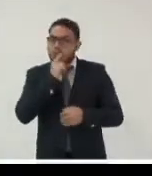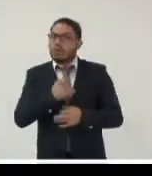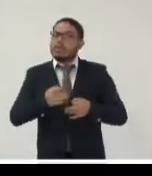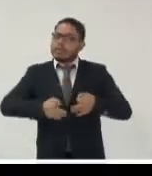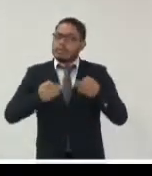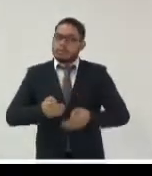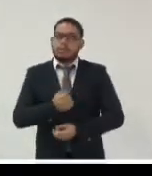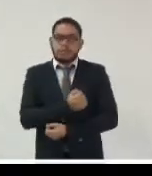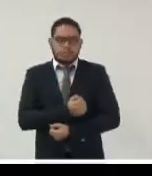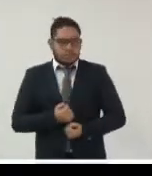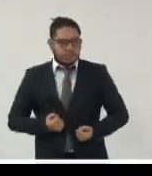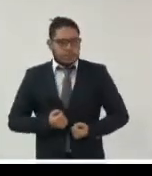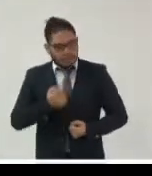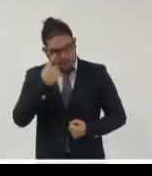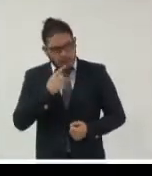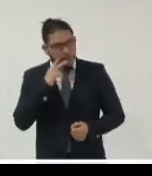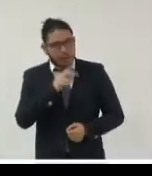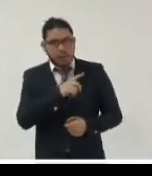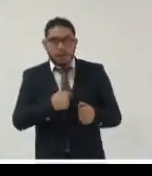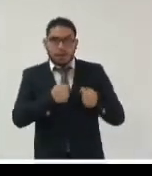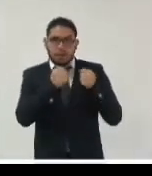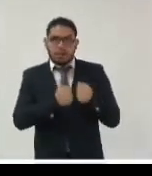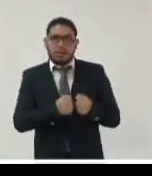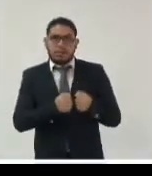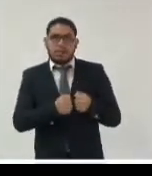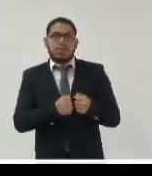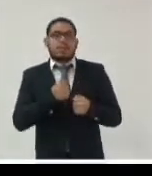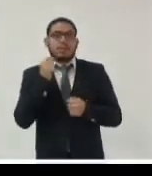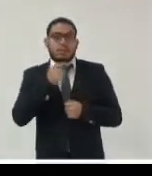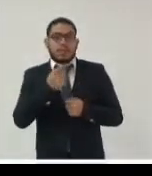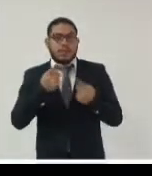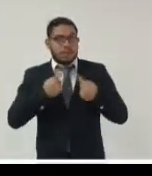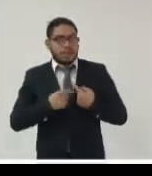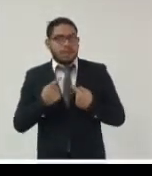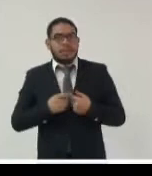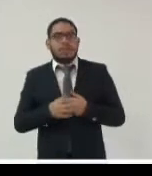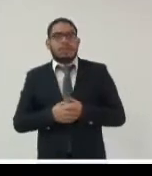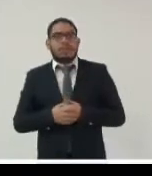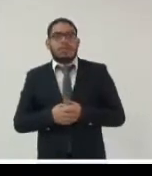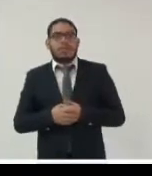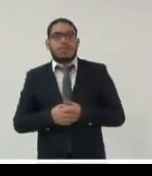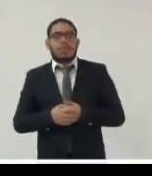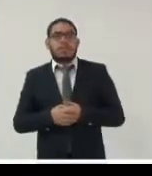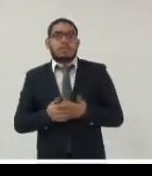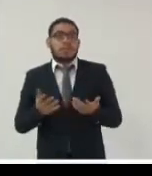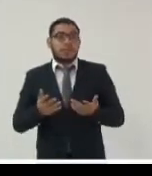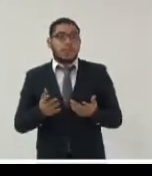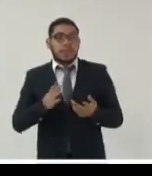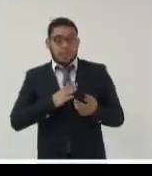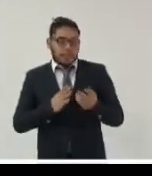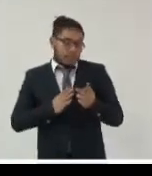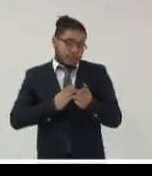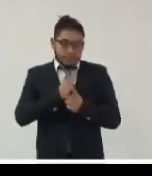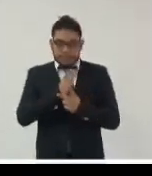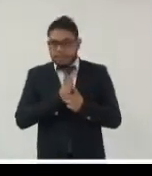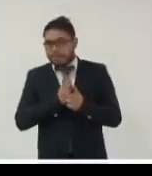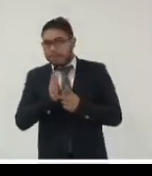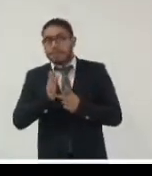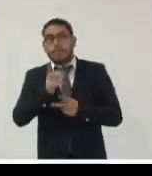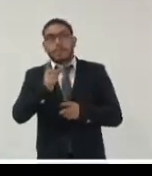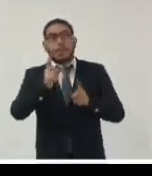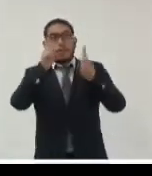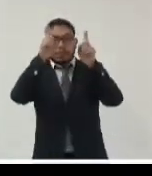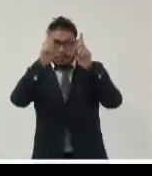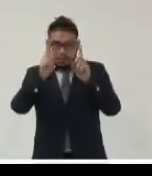seguridad de los datos la seguridad de los ciudadanos miren que estas dos líneas del tiempo son